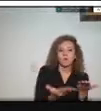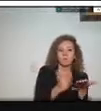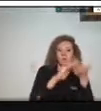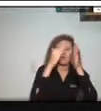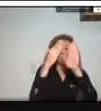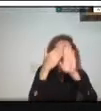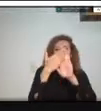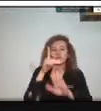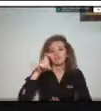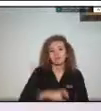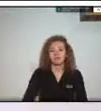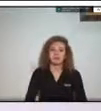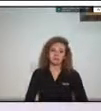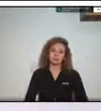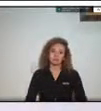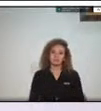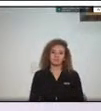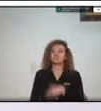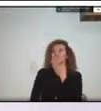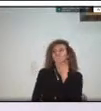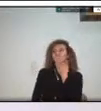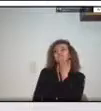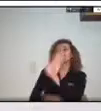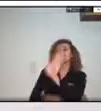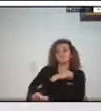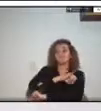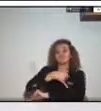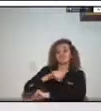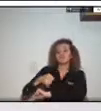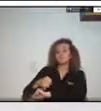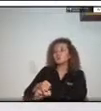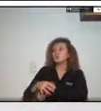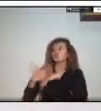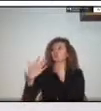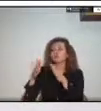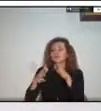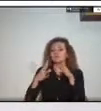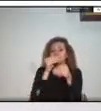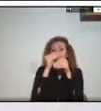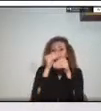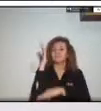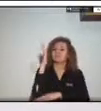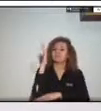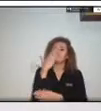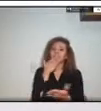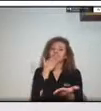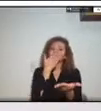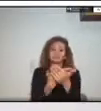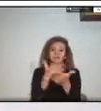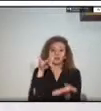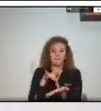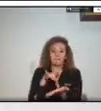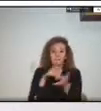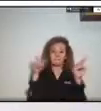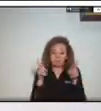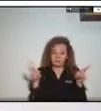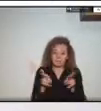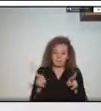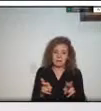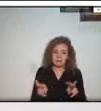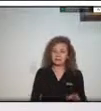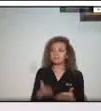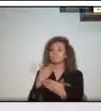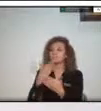Muchísimas gracias arquitecto y a los demás panelistas por sus intervenciones breves muy concisas